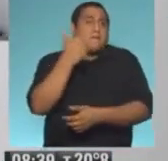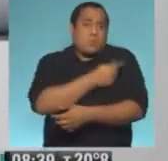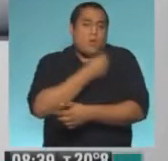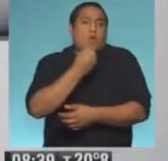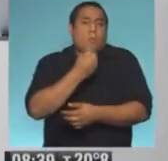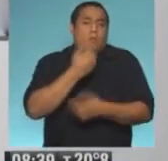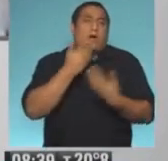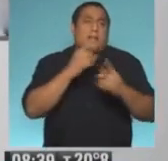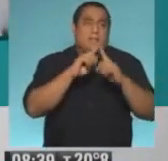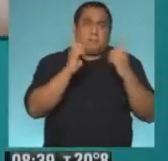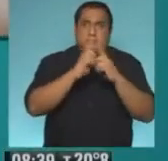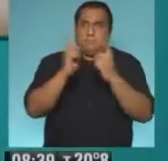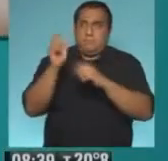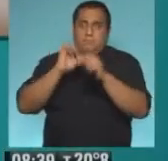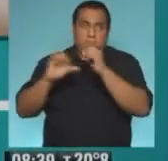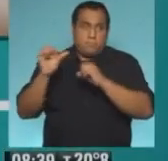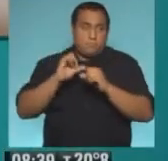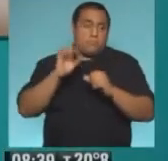que tienen los gobiernos, ¿no?